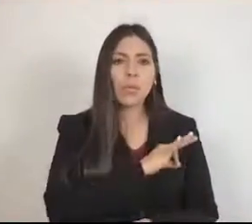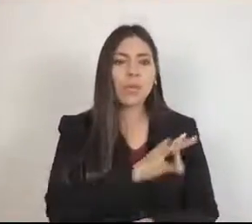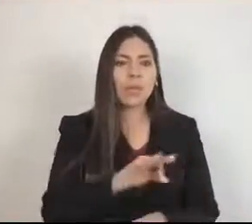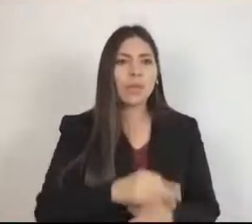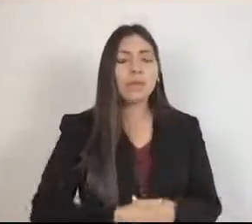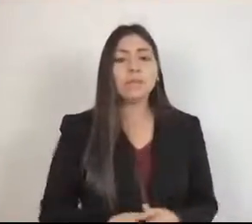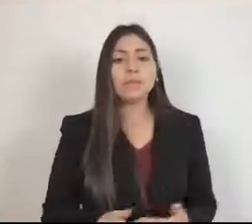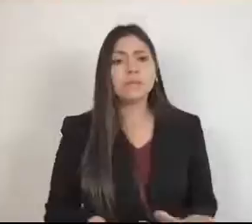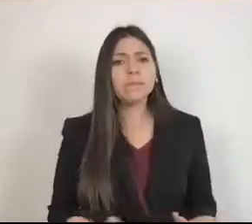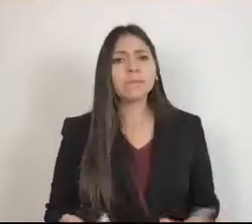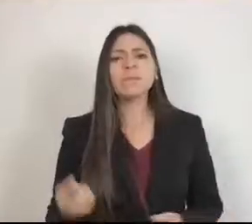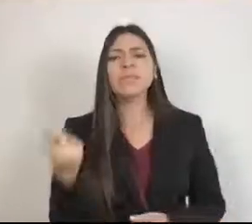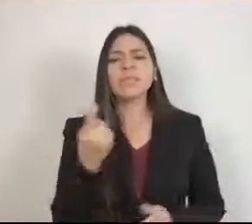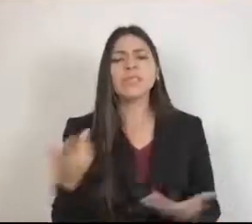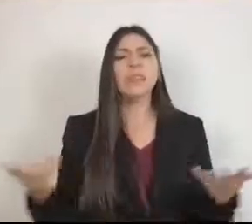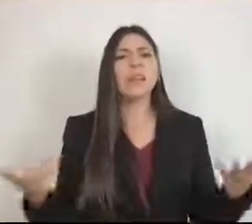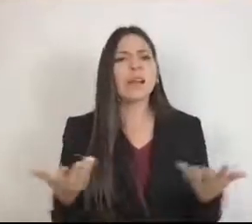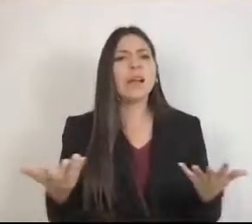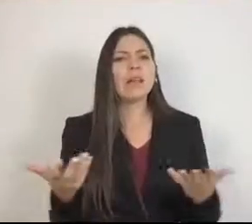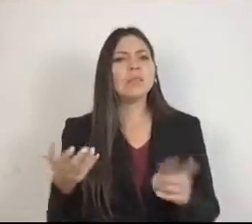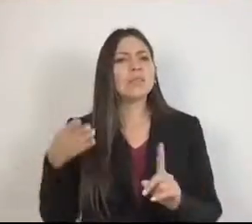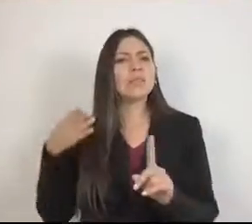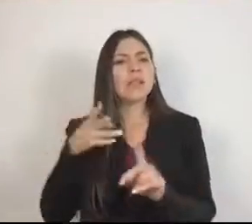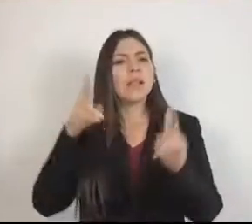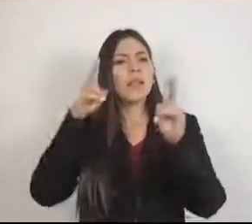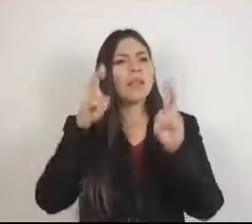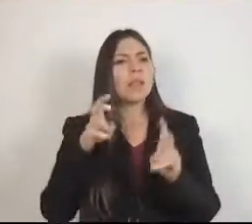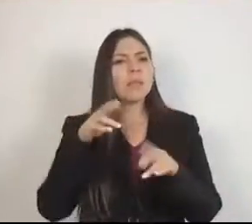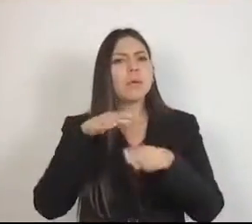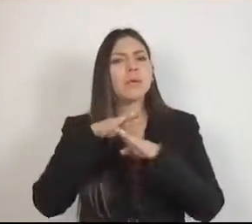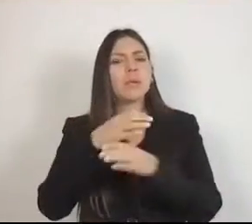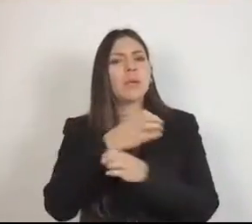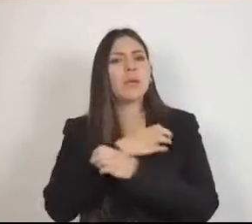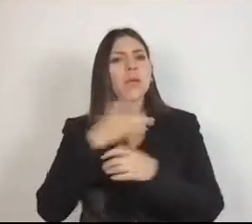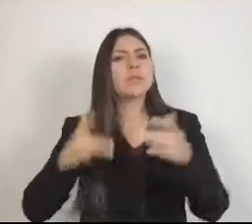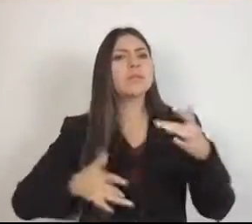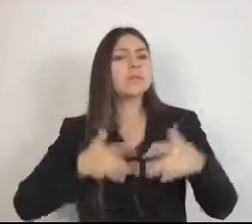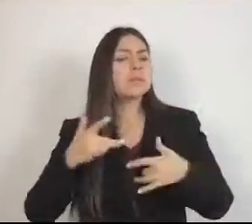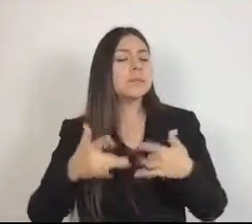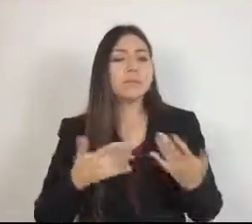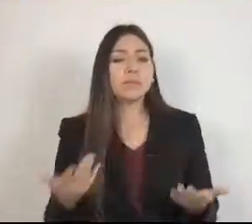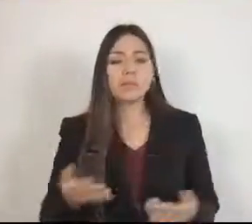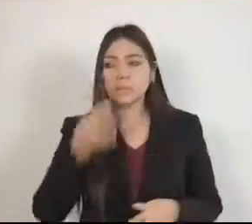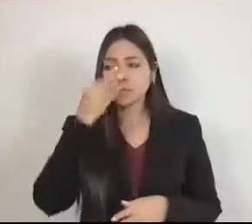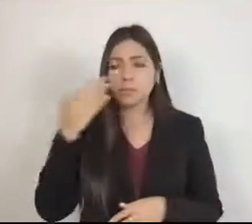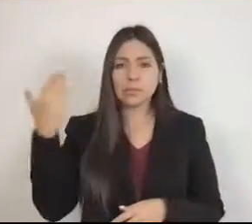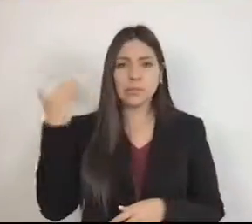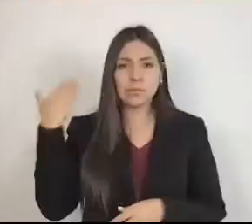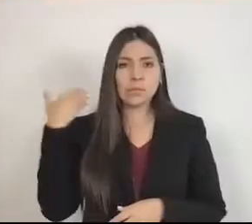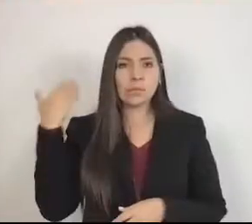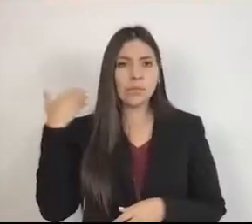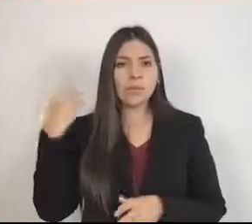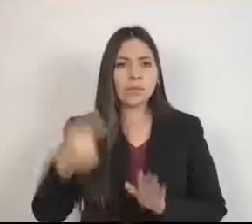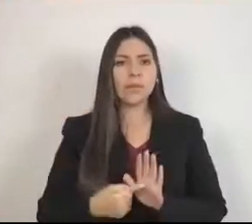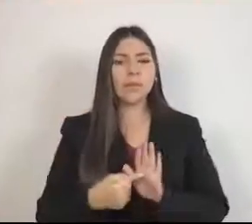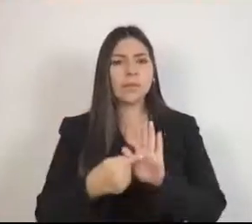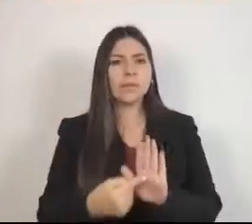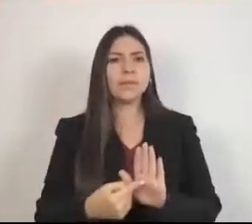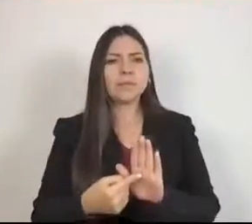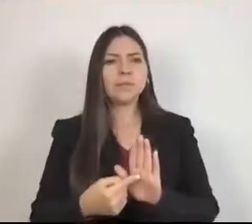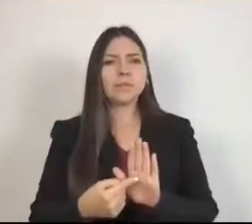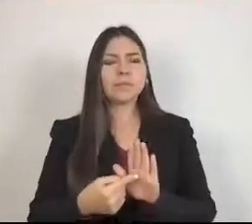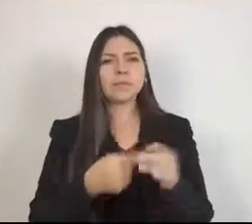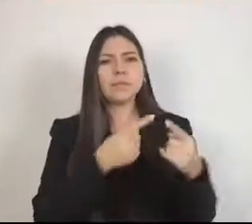haciendo por la ley de emocional? Hace unos días presentamos entre esta tribuna unas